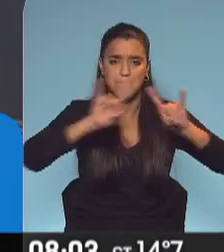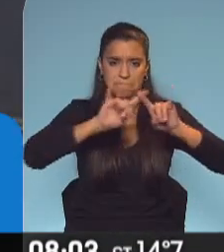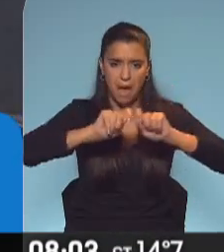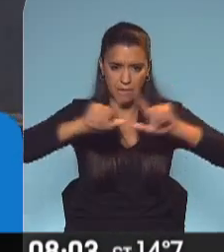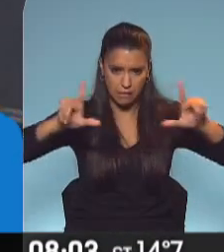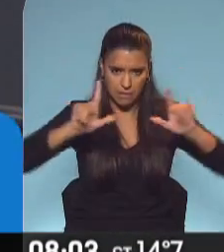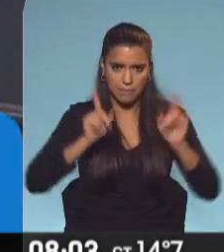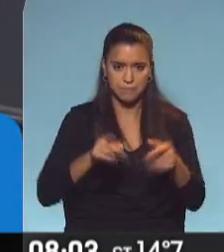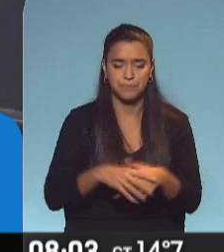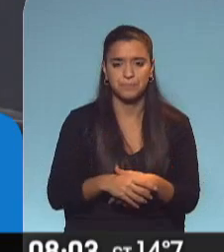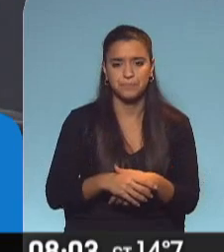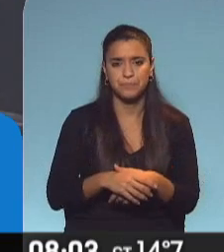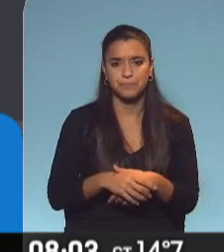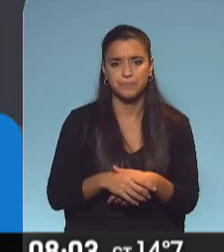página.